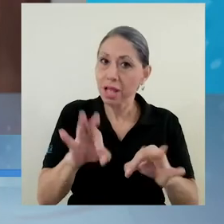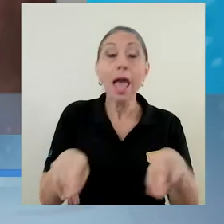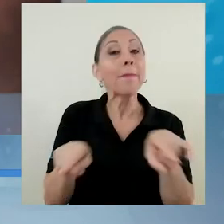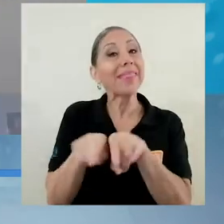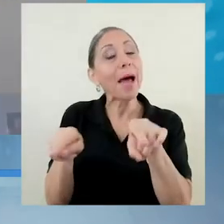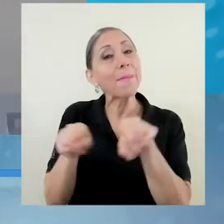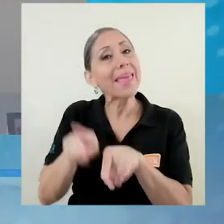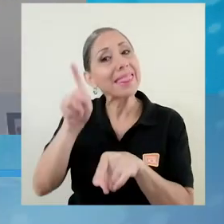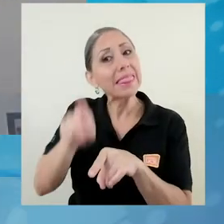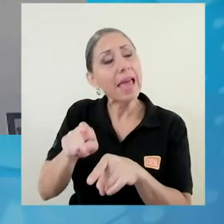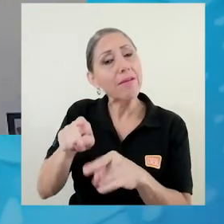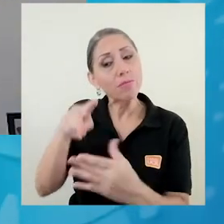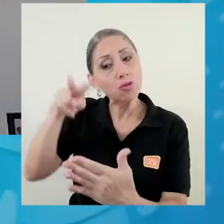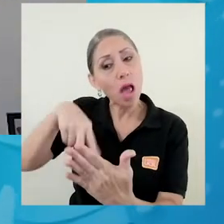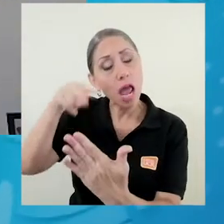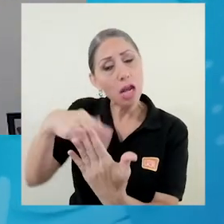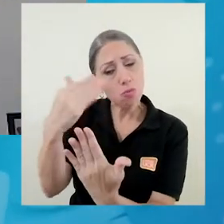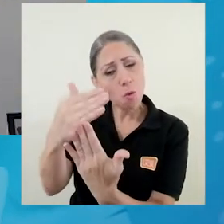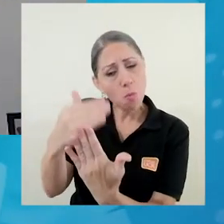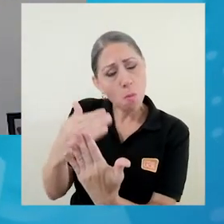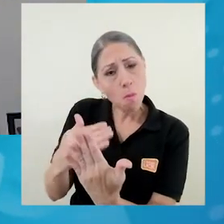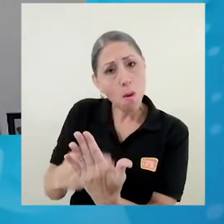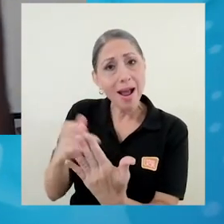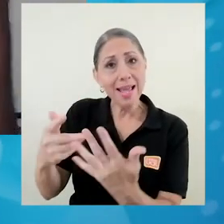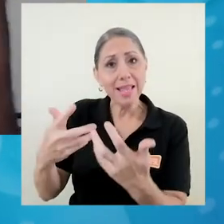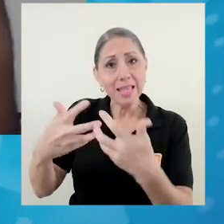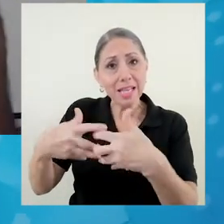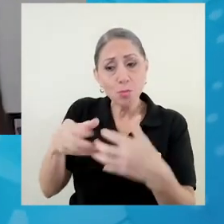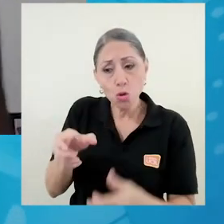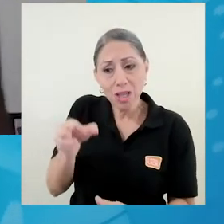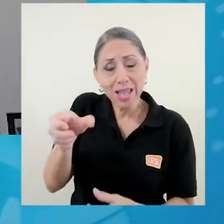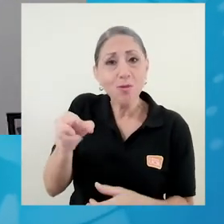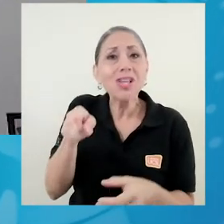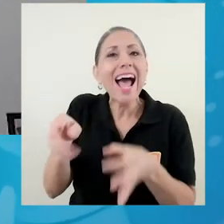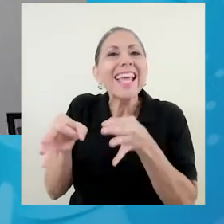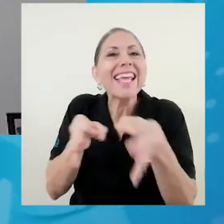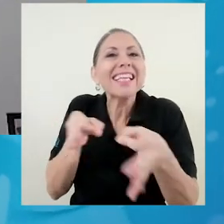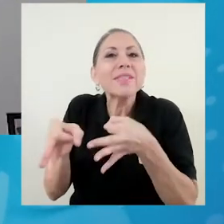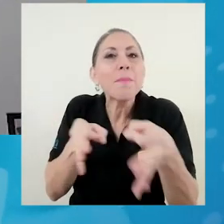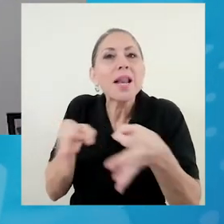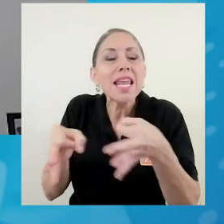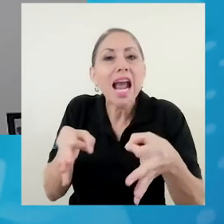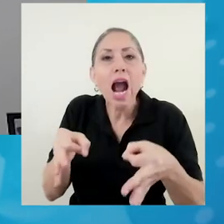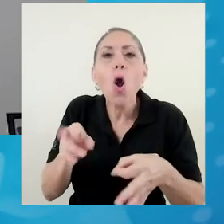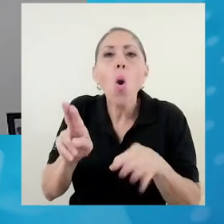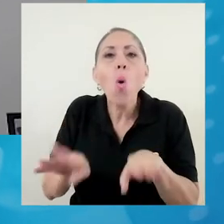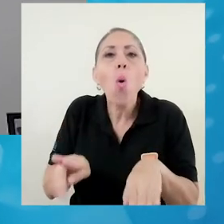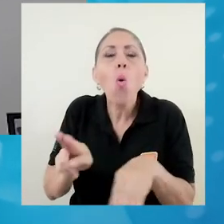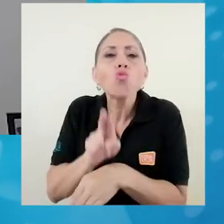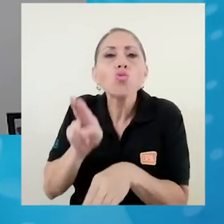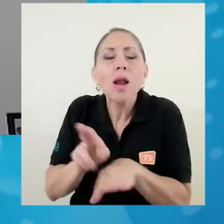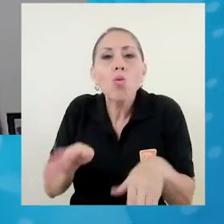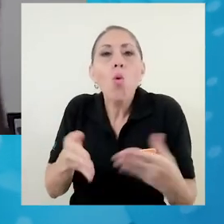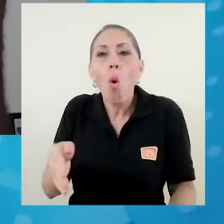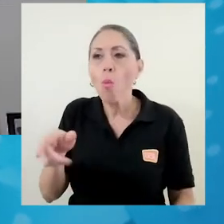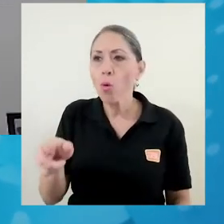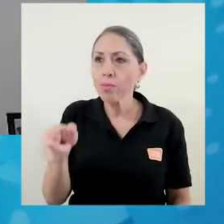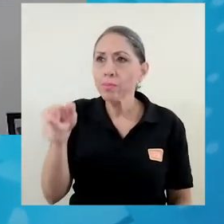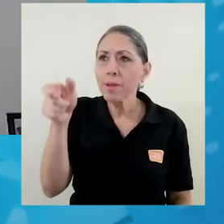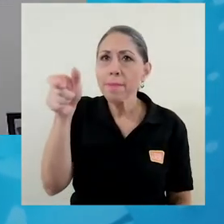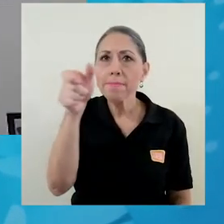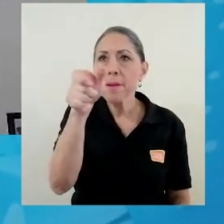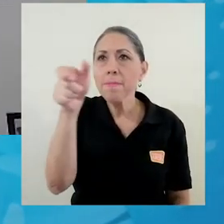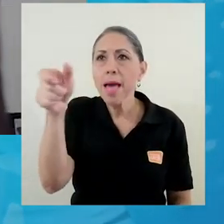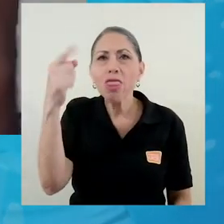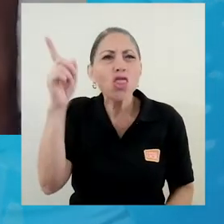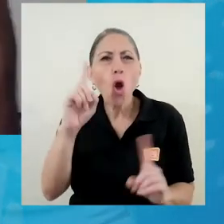las instrucciones de los dispositivos porque muchos de ellos explican a dónde, hacia dónde hay que apuntar, por cuánto tiempo